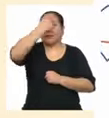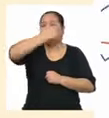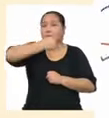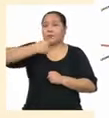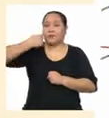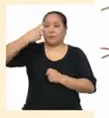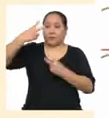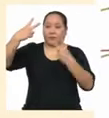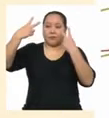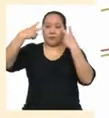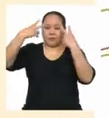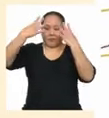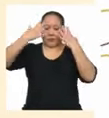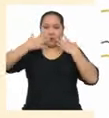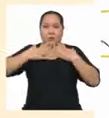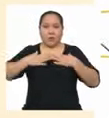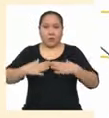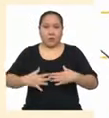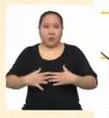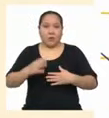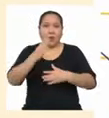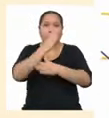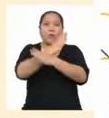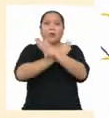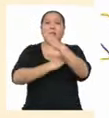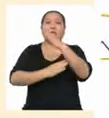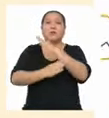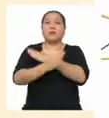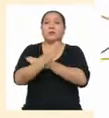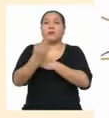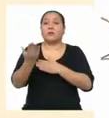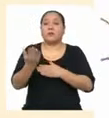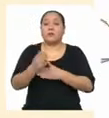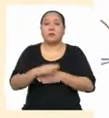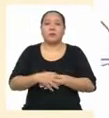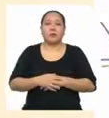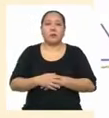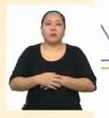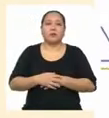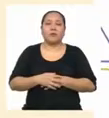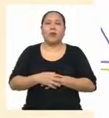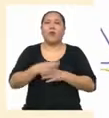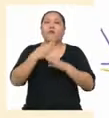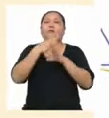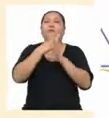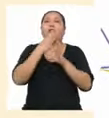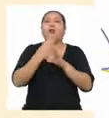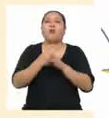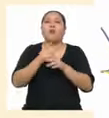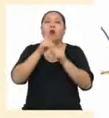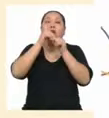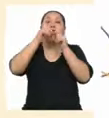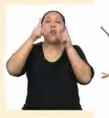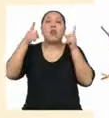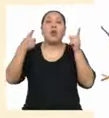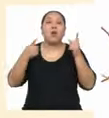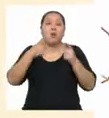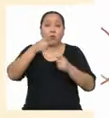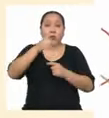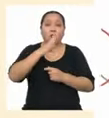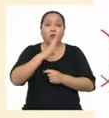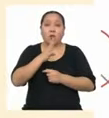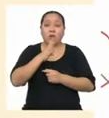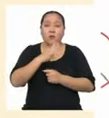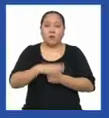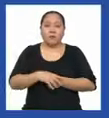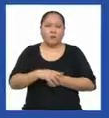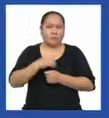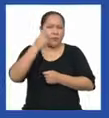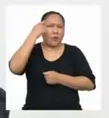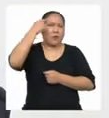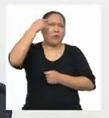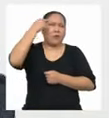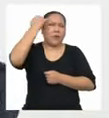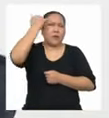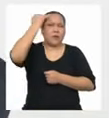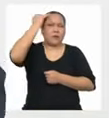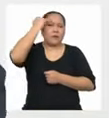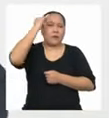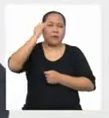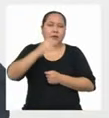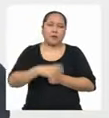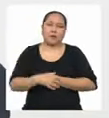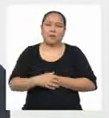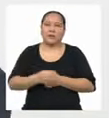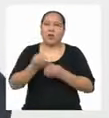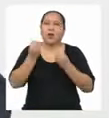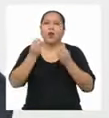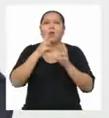físicos Discapacidad Forma lengua En la que habla Forma de pensar ¿Y cómo